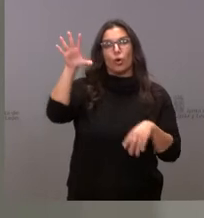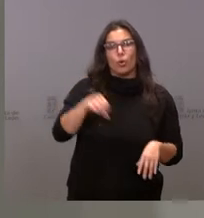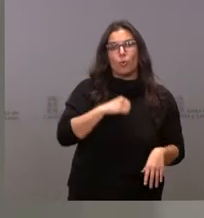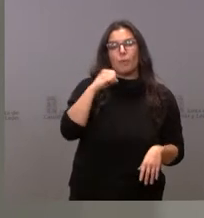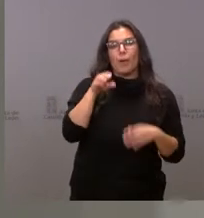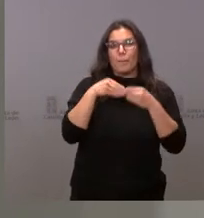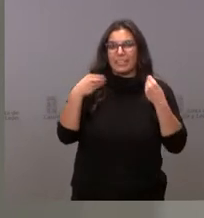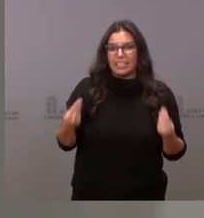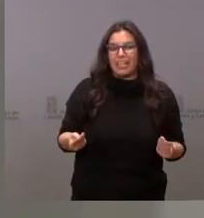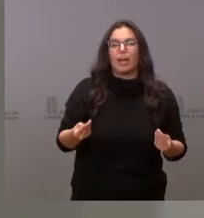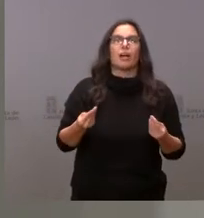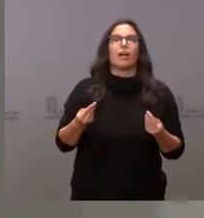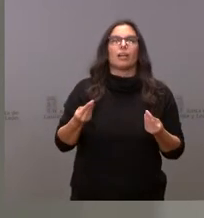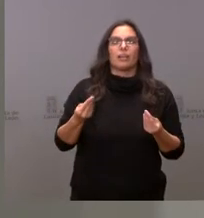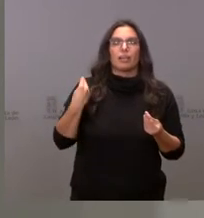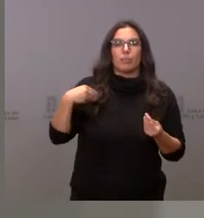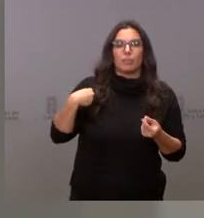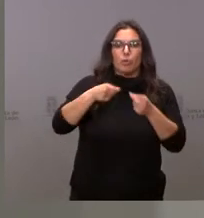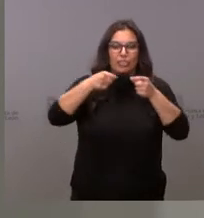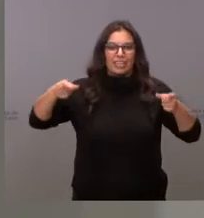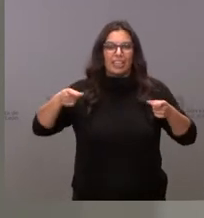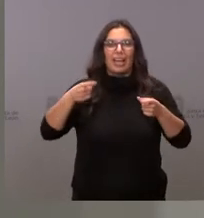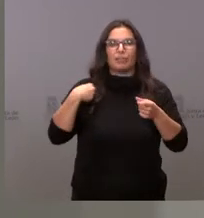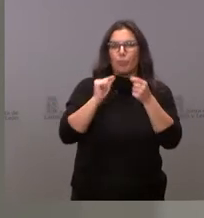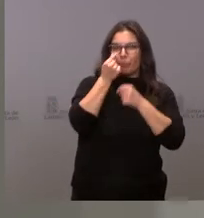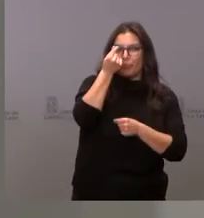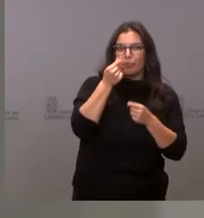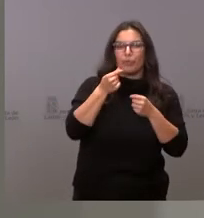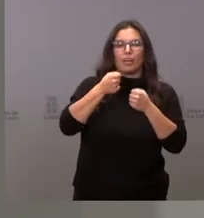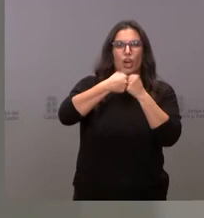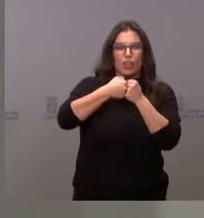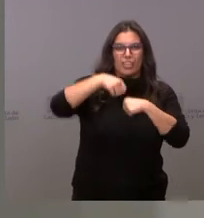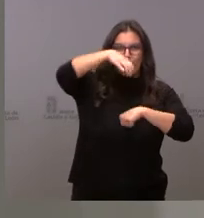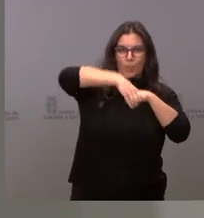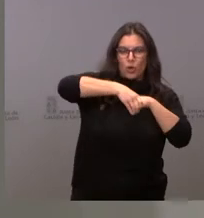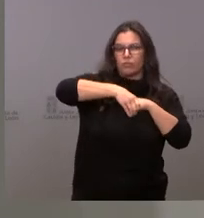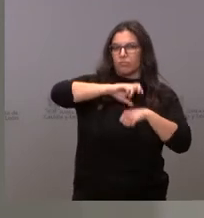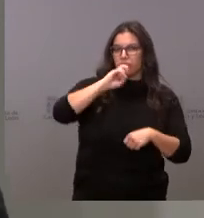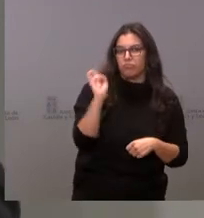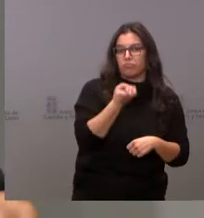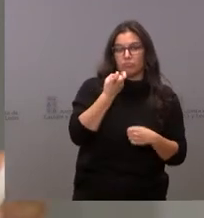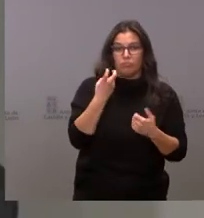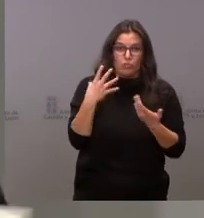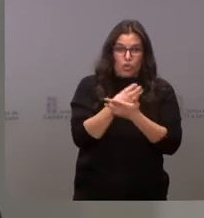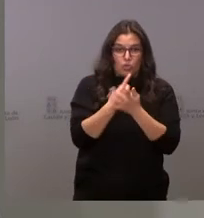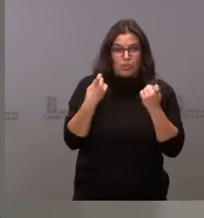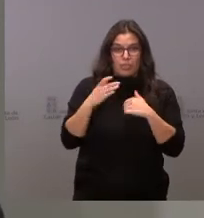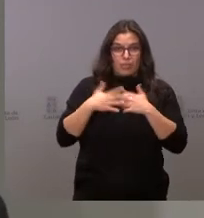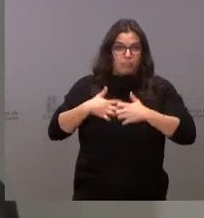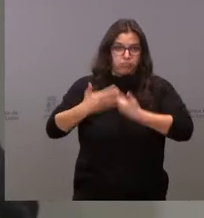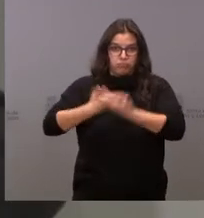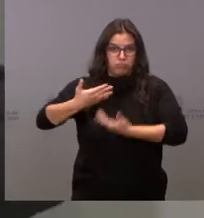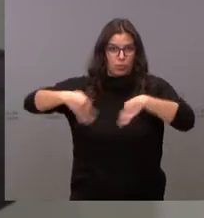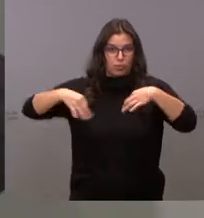material, tira reactiva, pruebas PCR, prótesis de rodilla, todos ellos elementos necesarios para garantizar su correcta actividad.